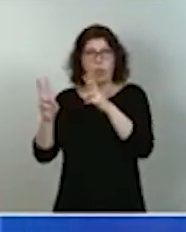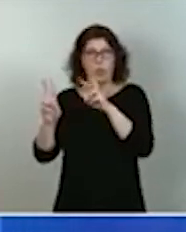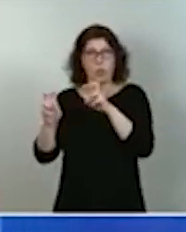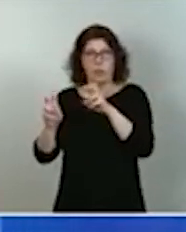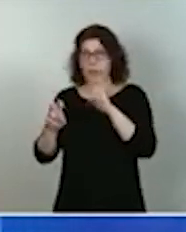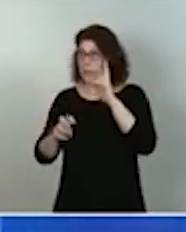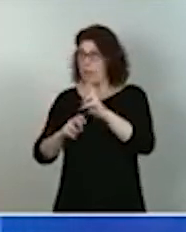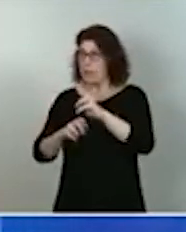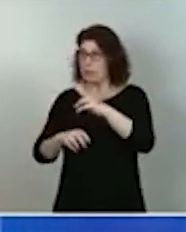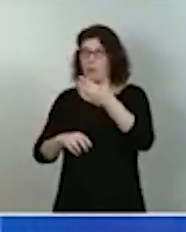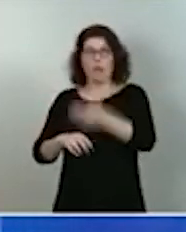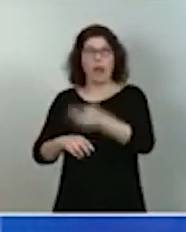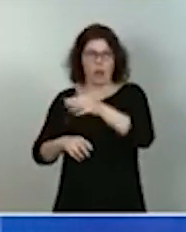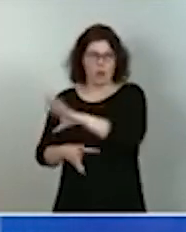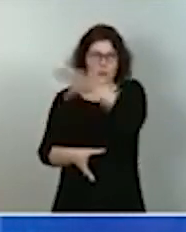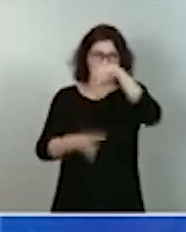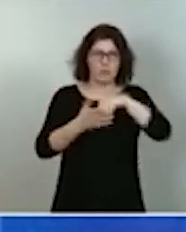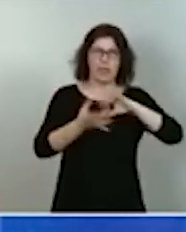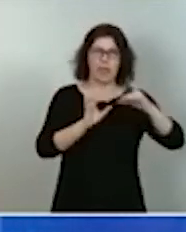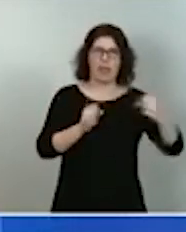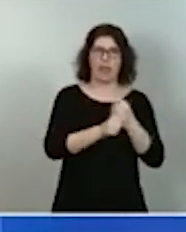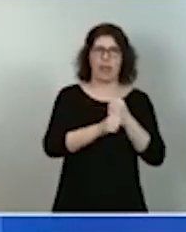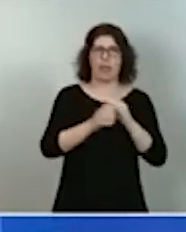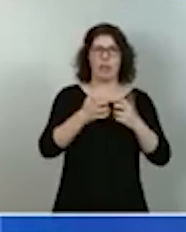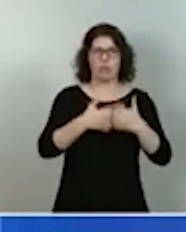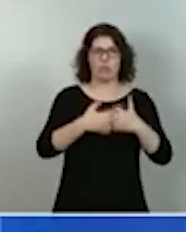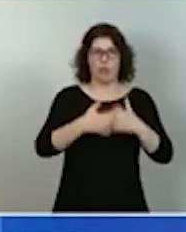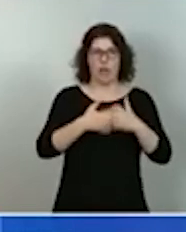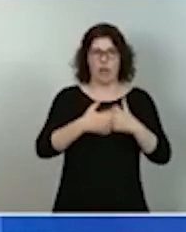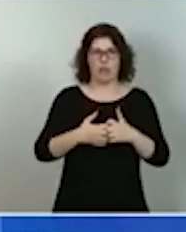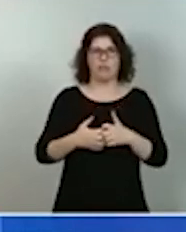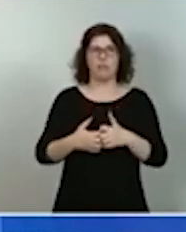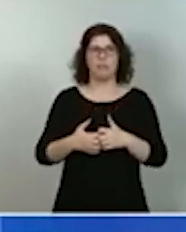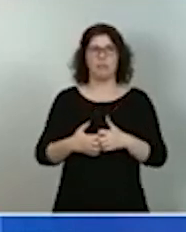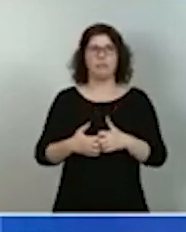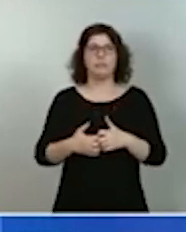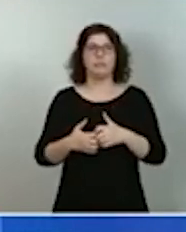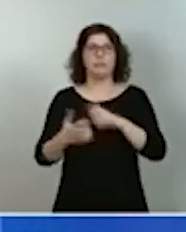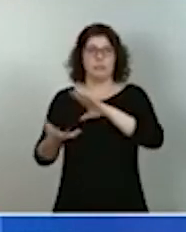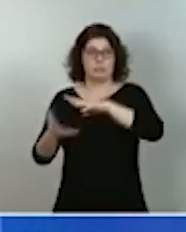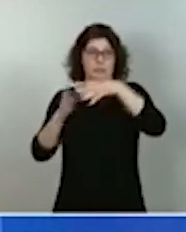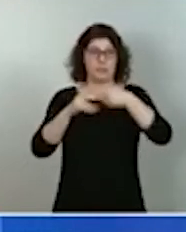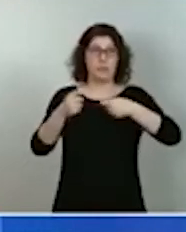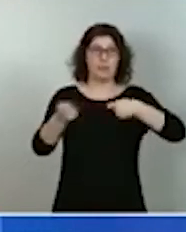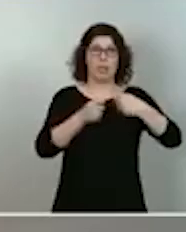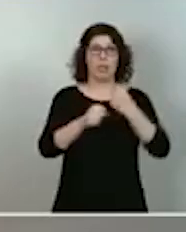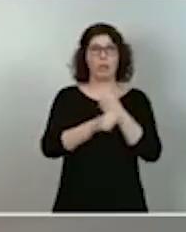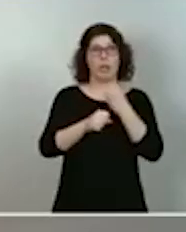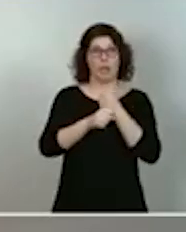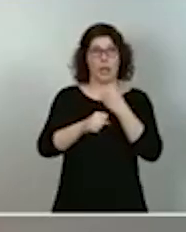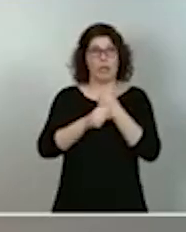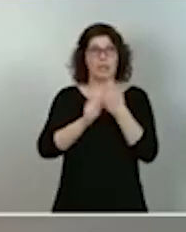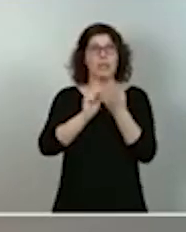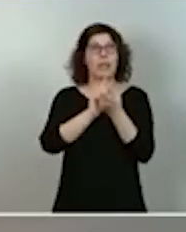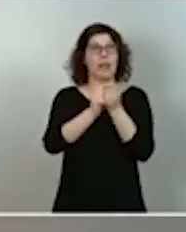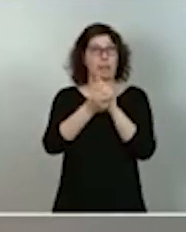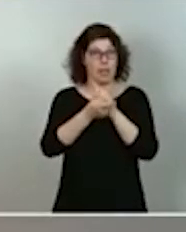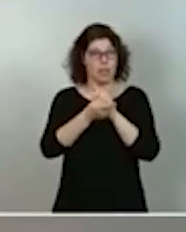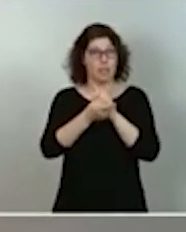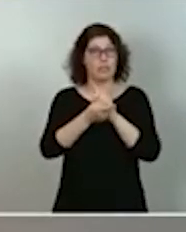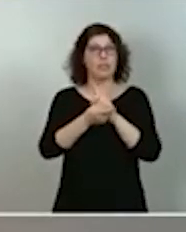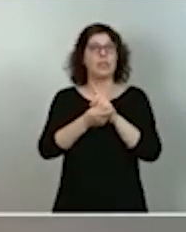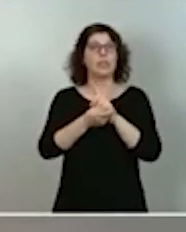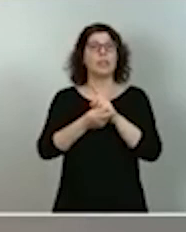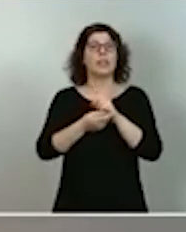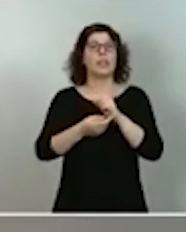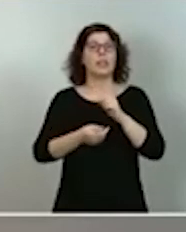la cualificación profesional adecuada en mercados laborales ágiles y cambiantes que no pueden desaprovechar el talento en el que